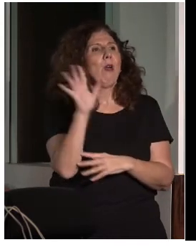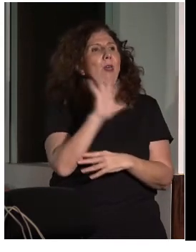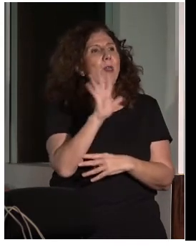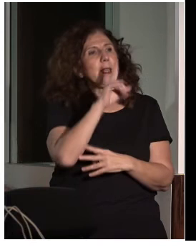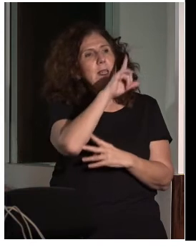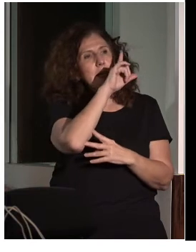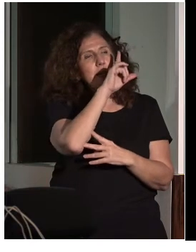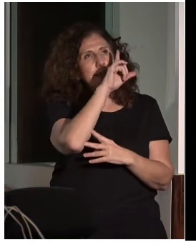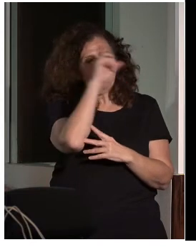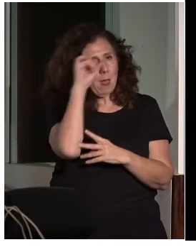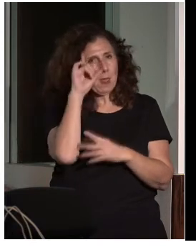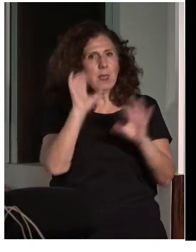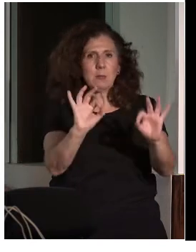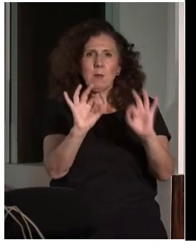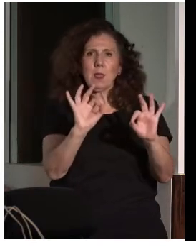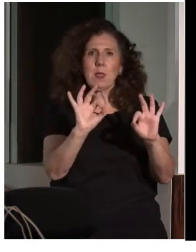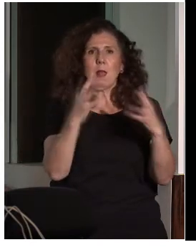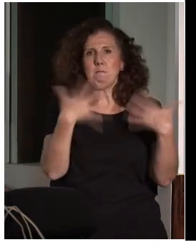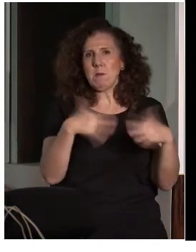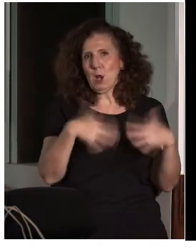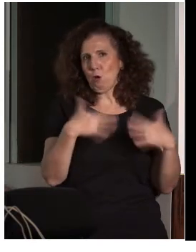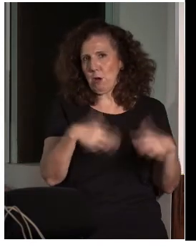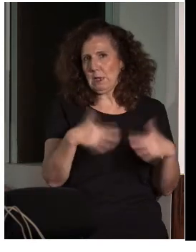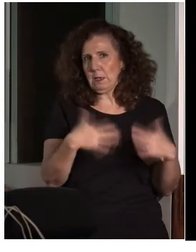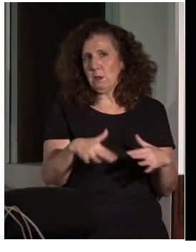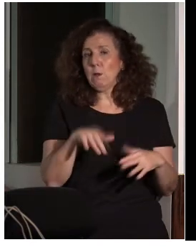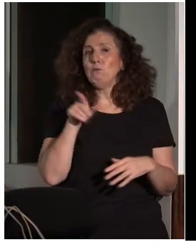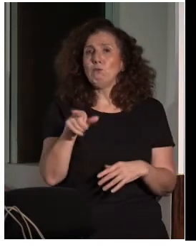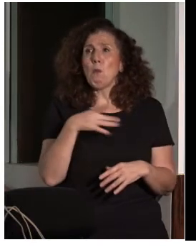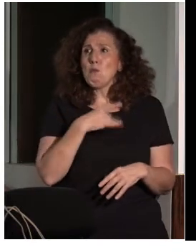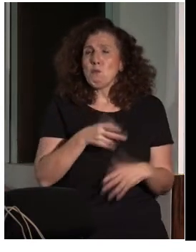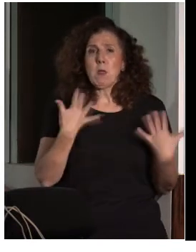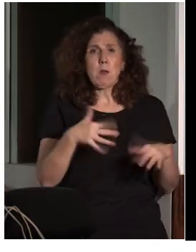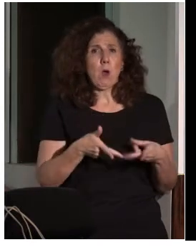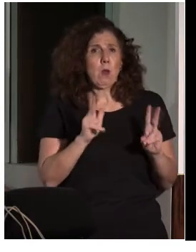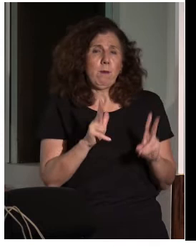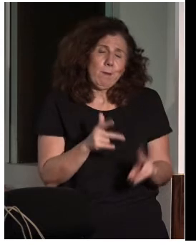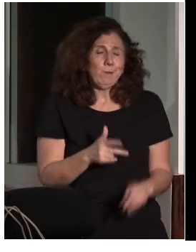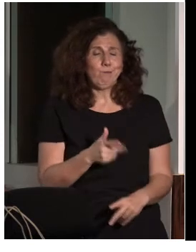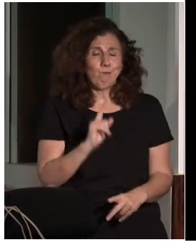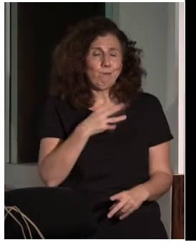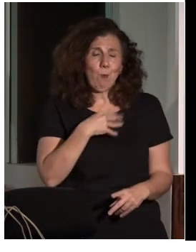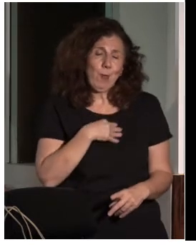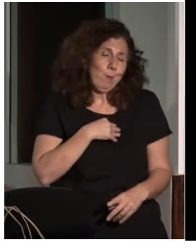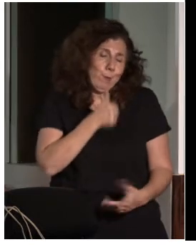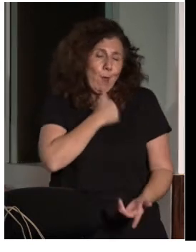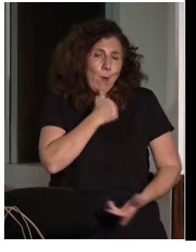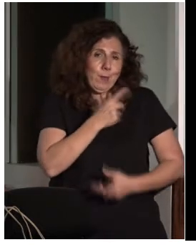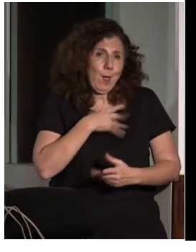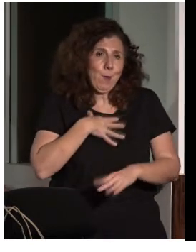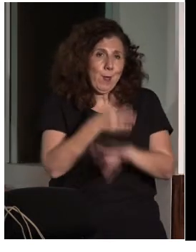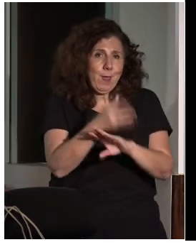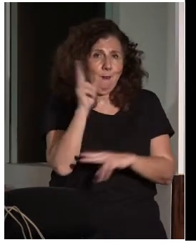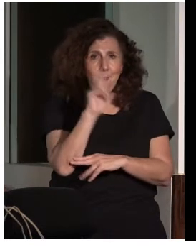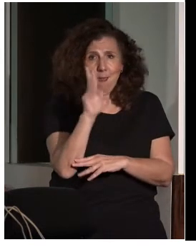especial los miércoles para personas con problemas de visión. Entonces, si tú podías ver ese miércoles perfecto, si no, te fastidia si no ves la película. Pero ahora puedes